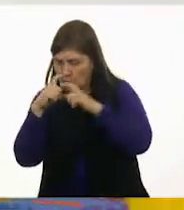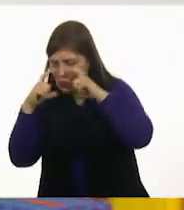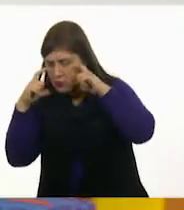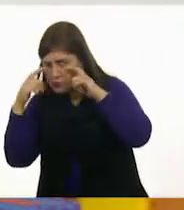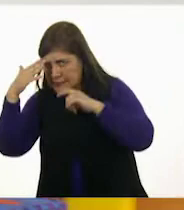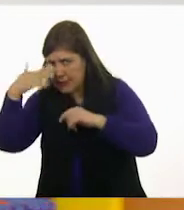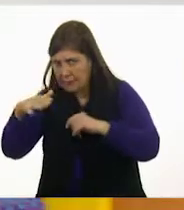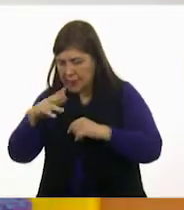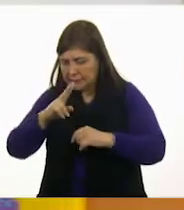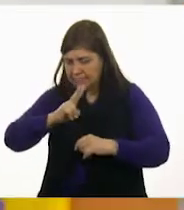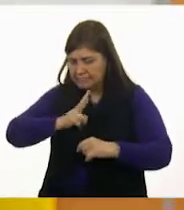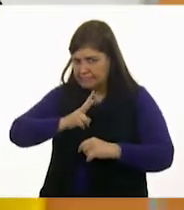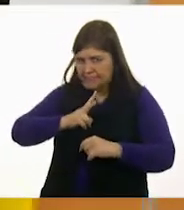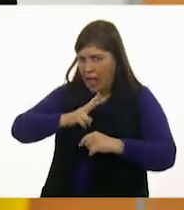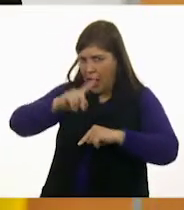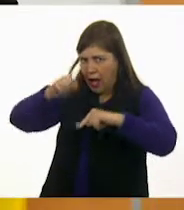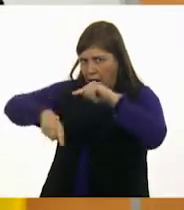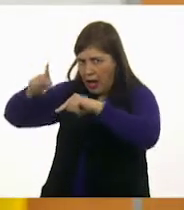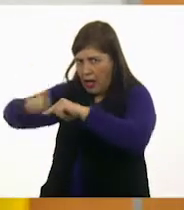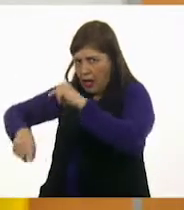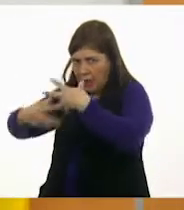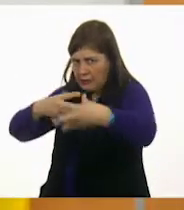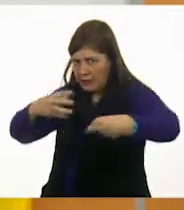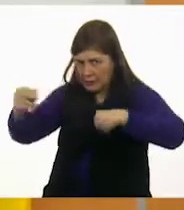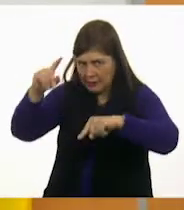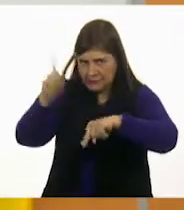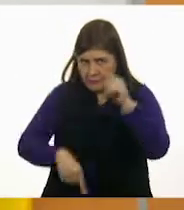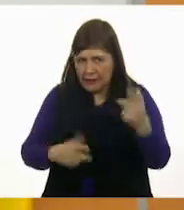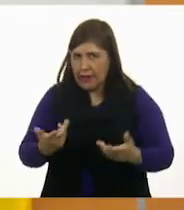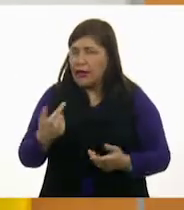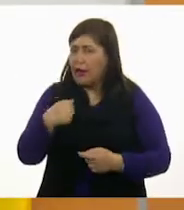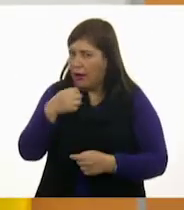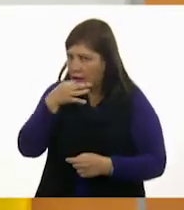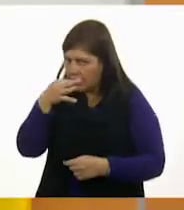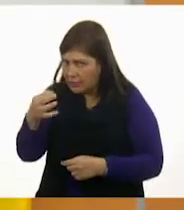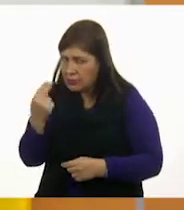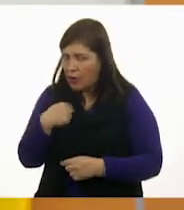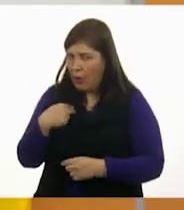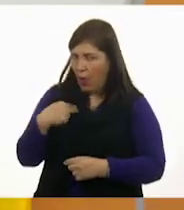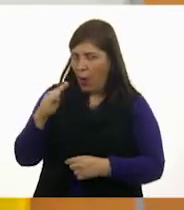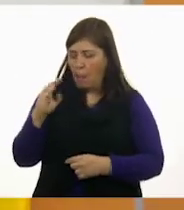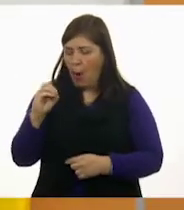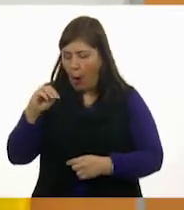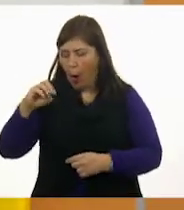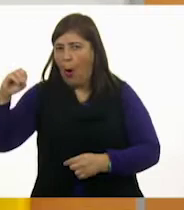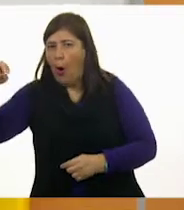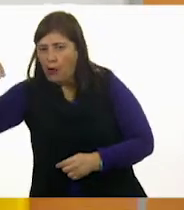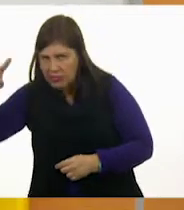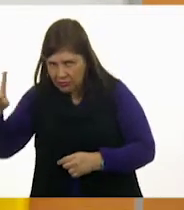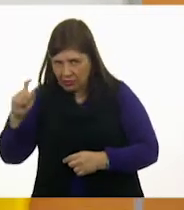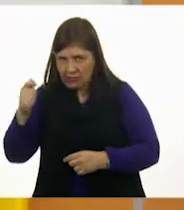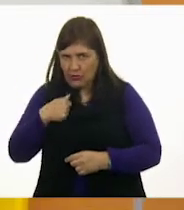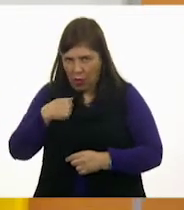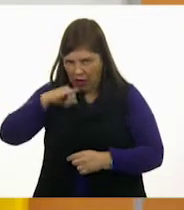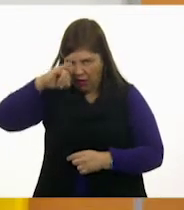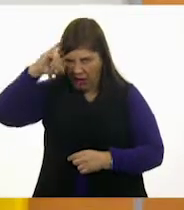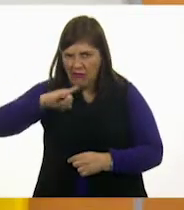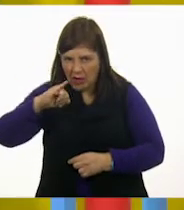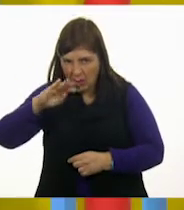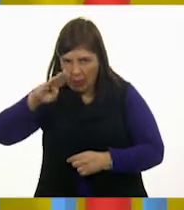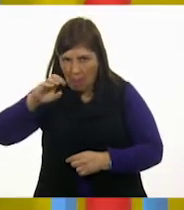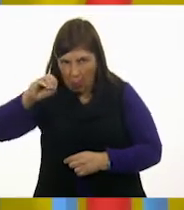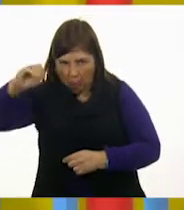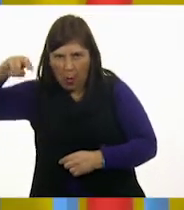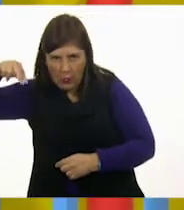esos virus se acaban. Déjame decirte que yo soy Bond. ¿Bond? Fefe, Bond.